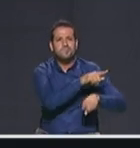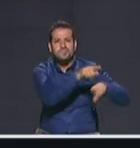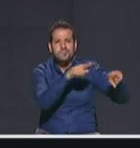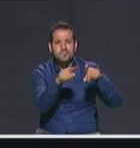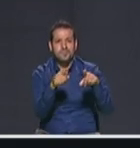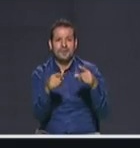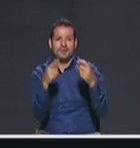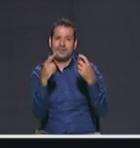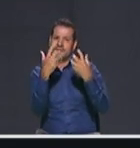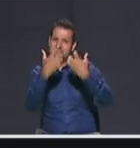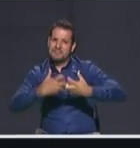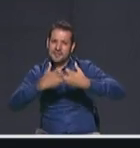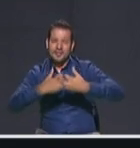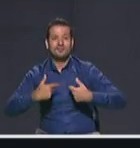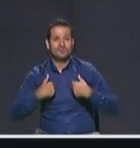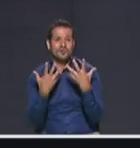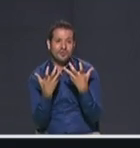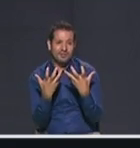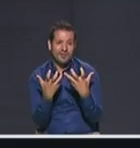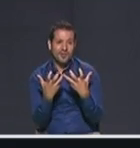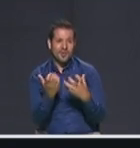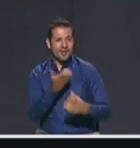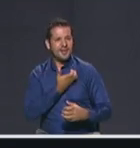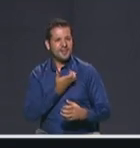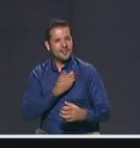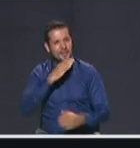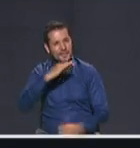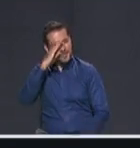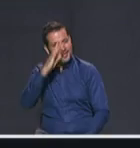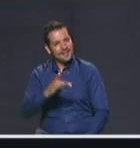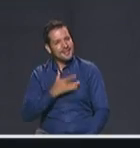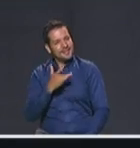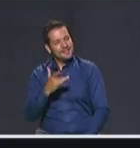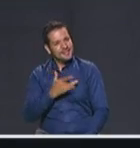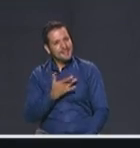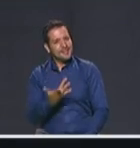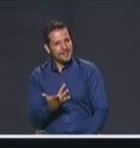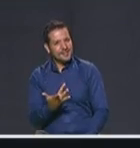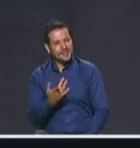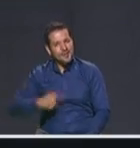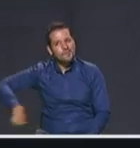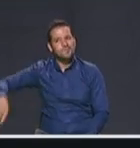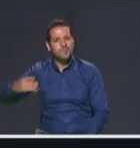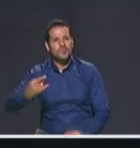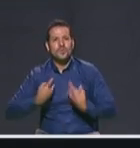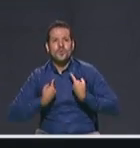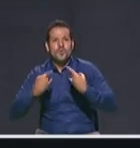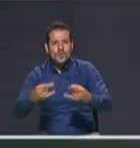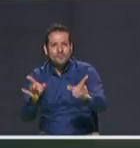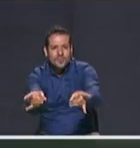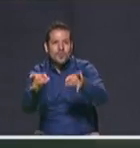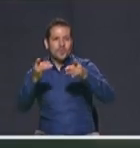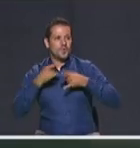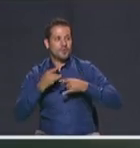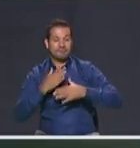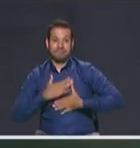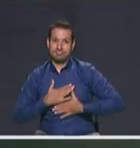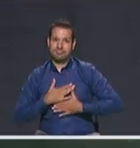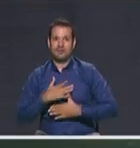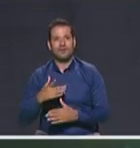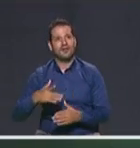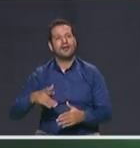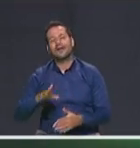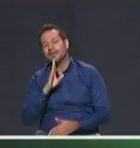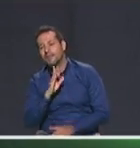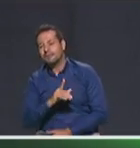gentes. Quiero ser alcalde de la ciudad de Medellín para que Medellín sienta por sus habitantes lo que sus habitantes sienten por ella. Muy bien, el turno ahora entonces